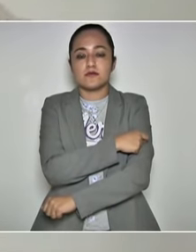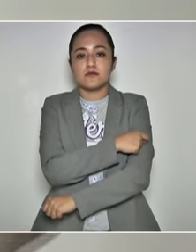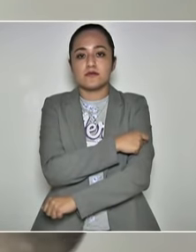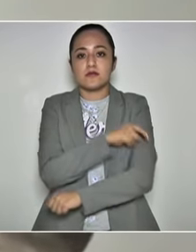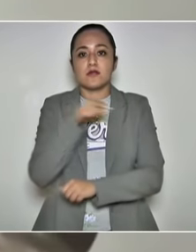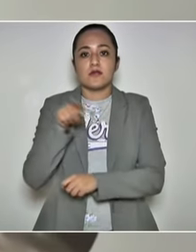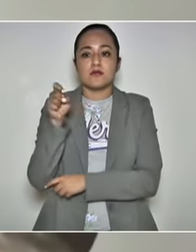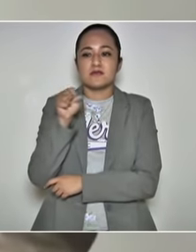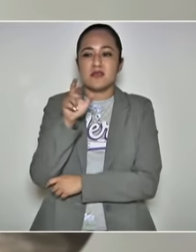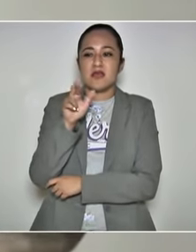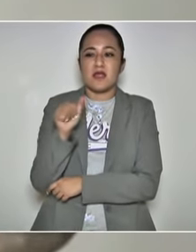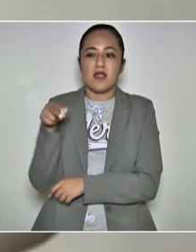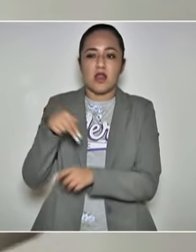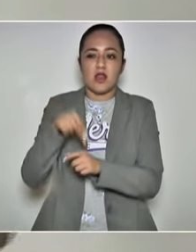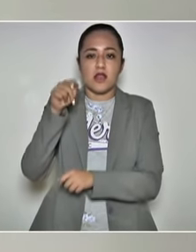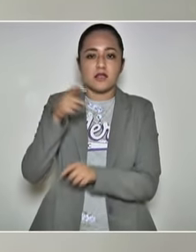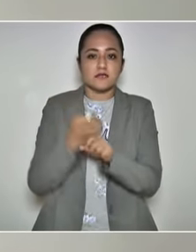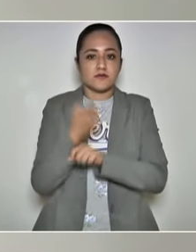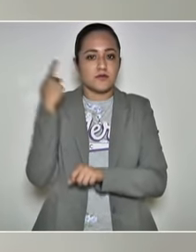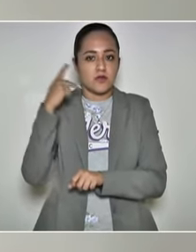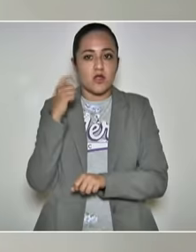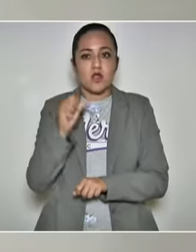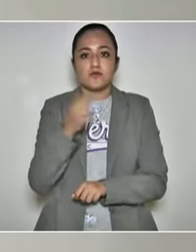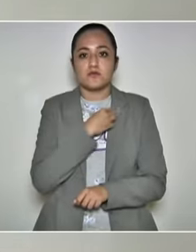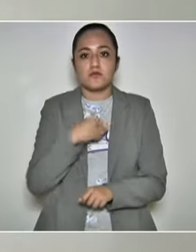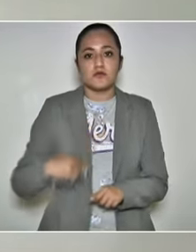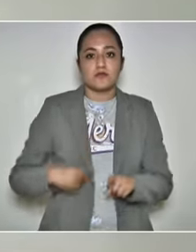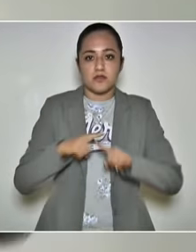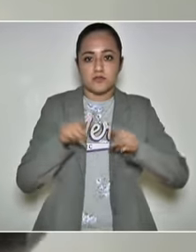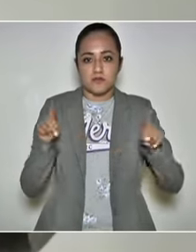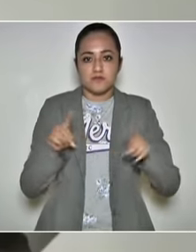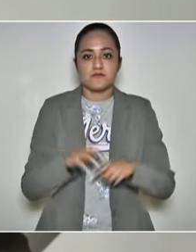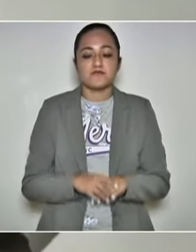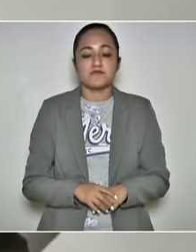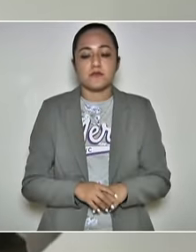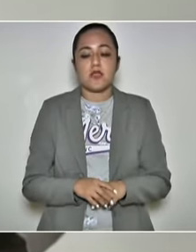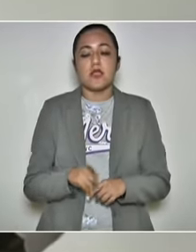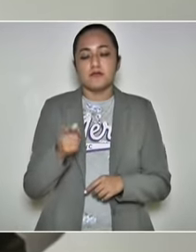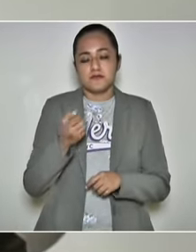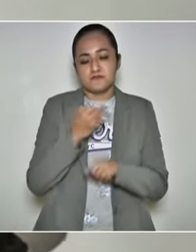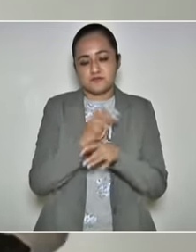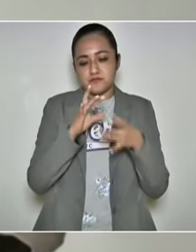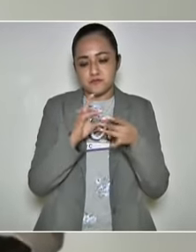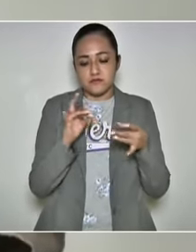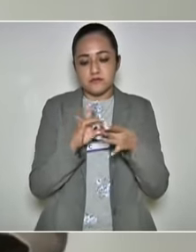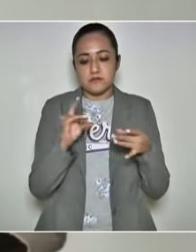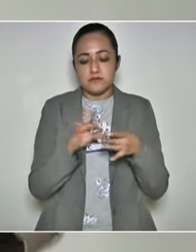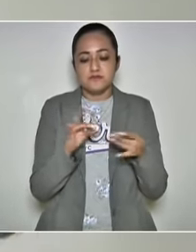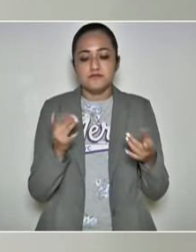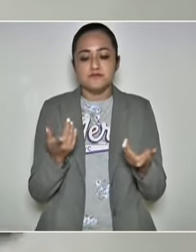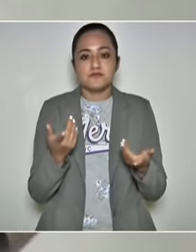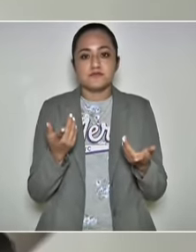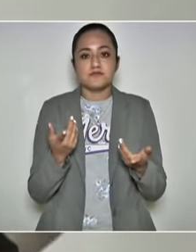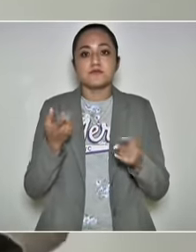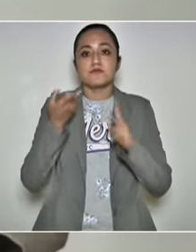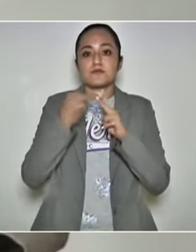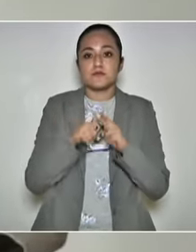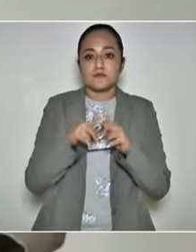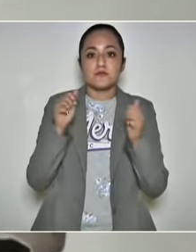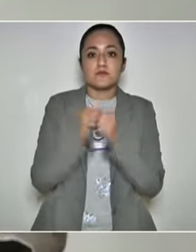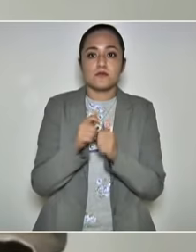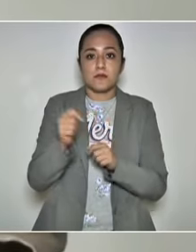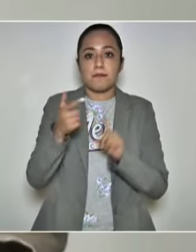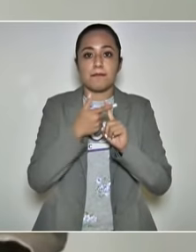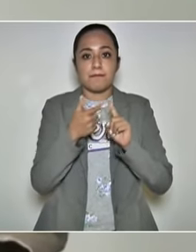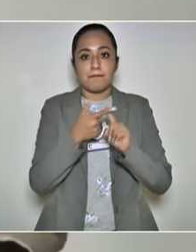la Sierra Norte del Estado de Puebla, en 11 municipios. Va a ser de la siguiente manera, iniciaríamos con